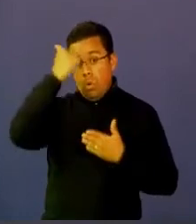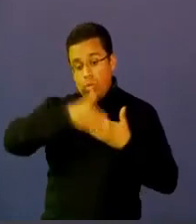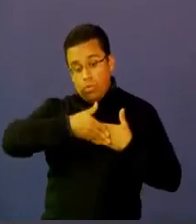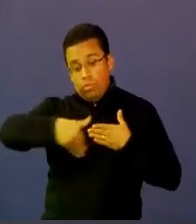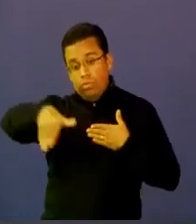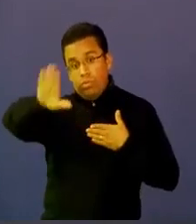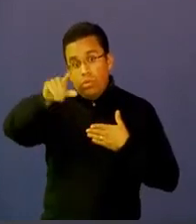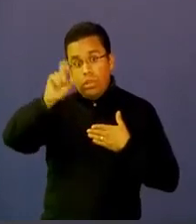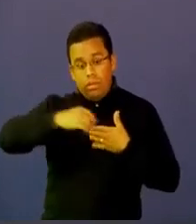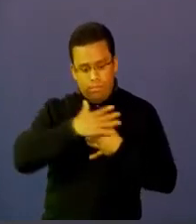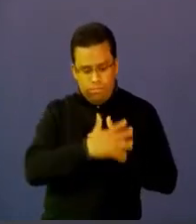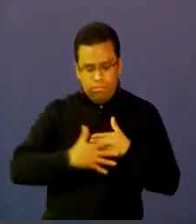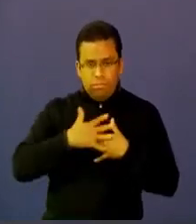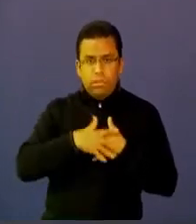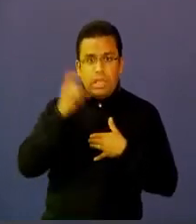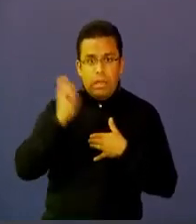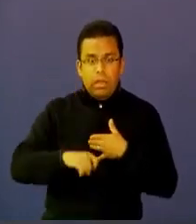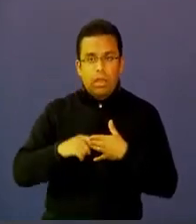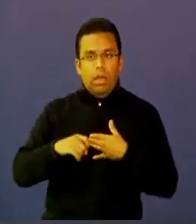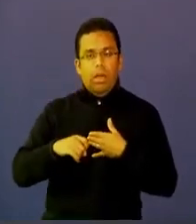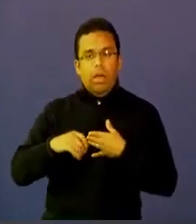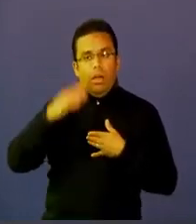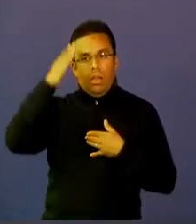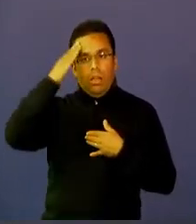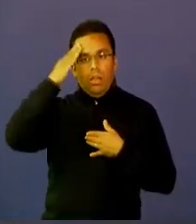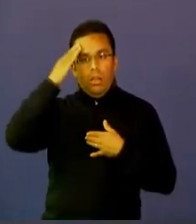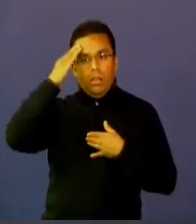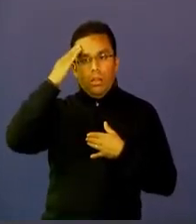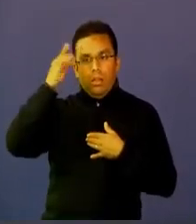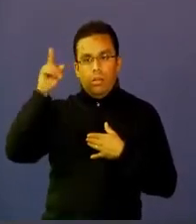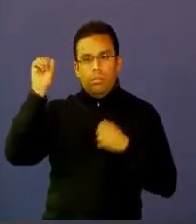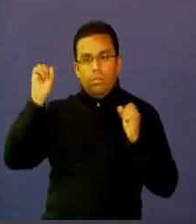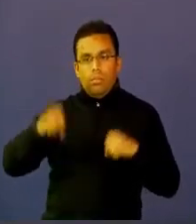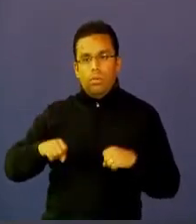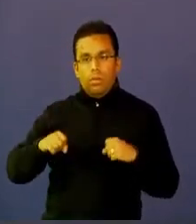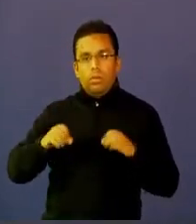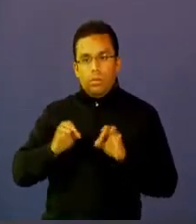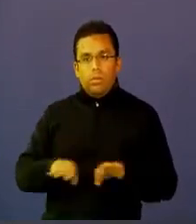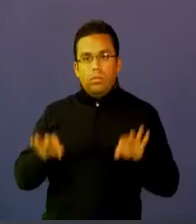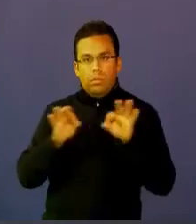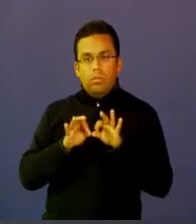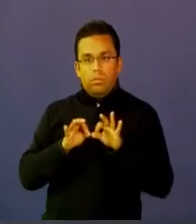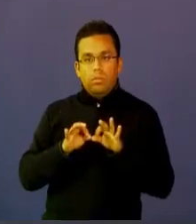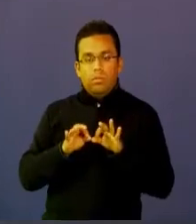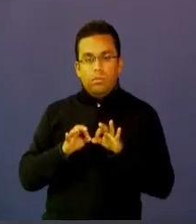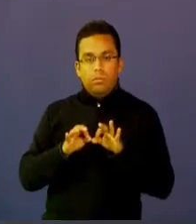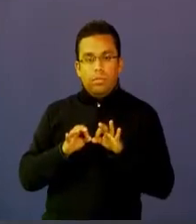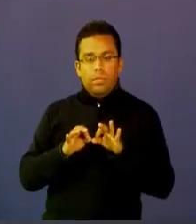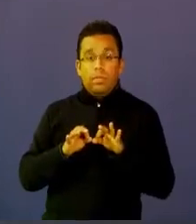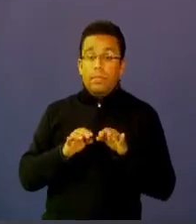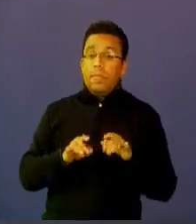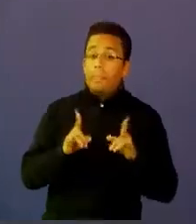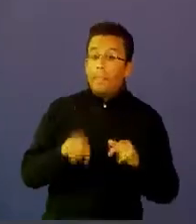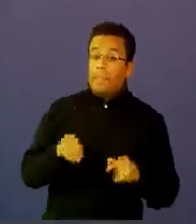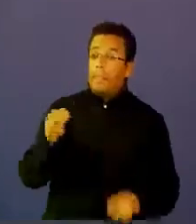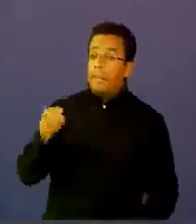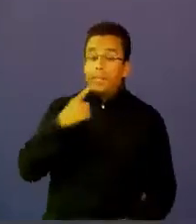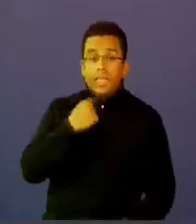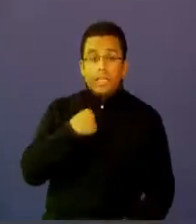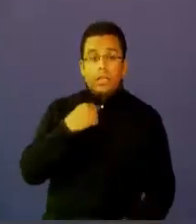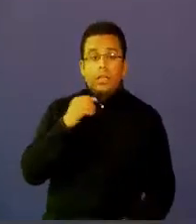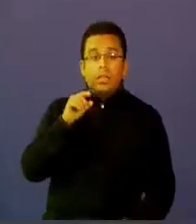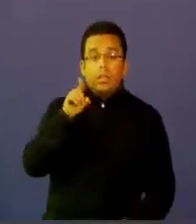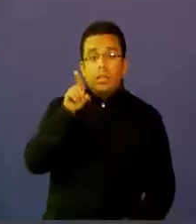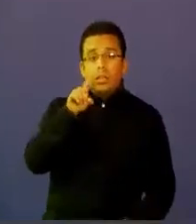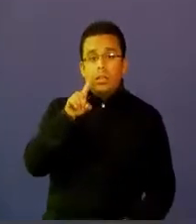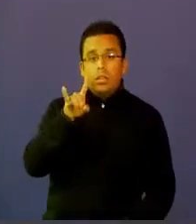de todo el país sabiendo que como usted bien lo decía es una realidad sí totalmente es más supérate con el saber como les